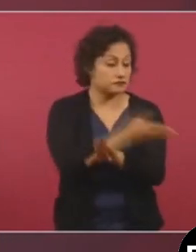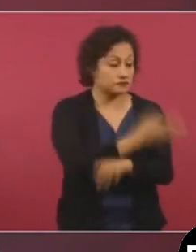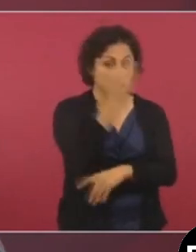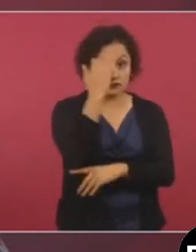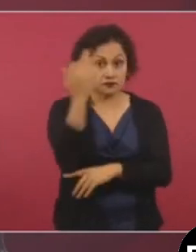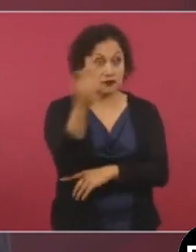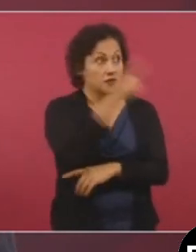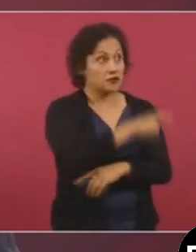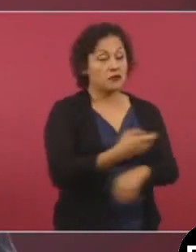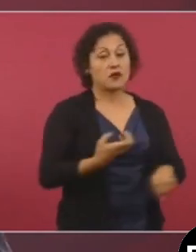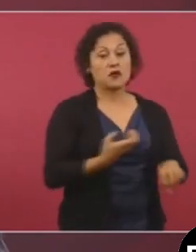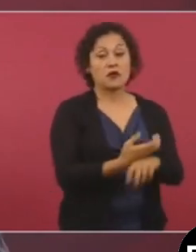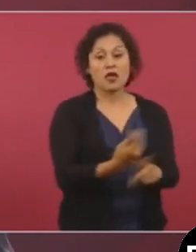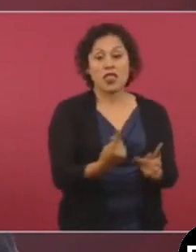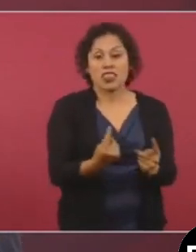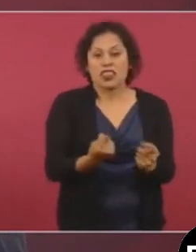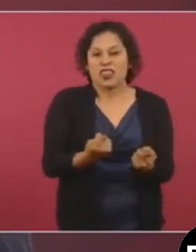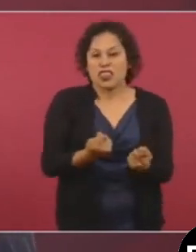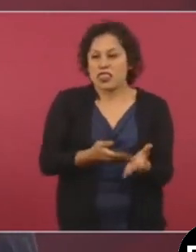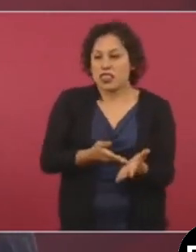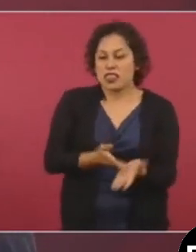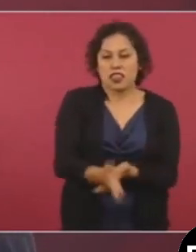era porque se los permitían.